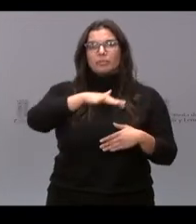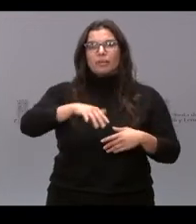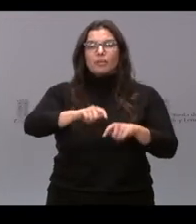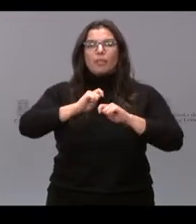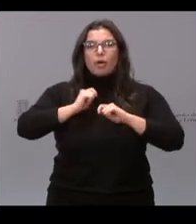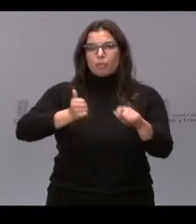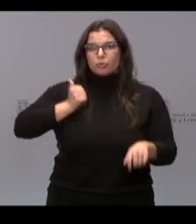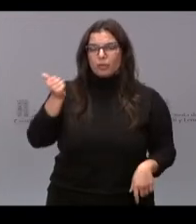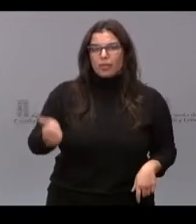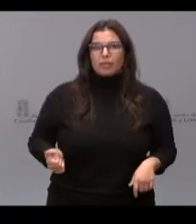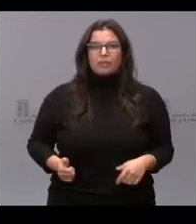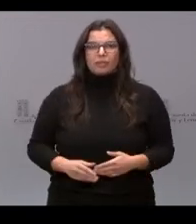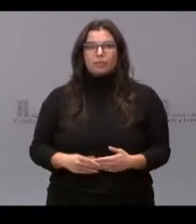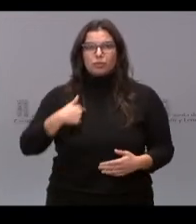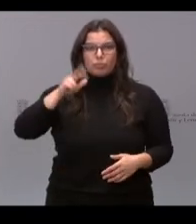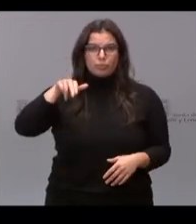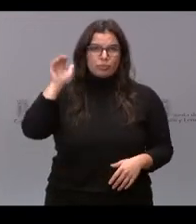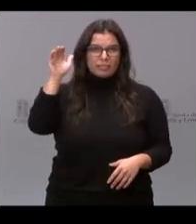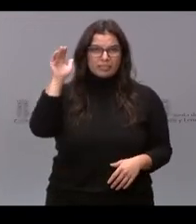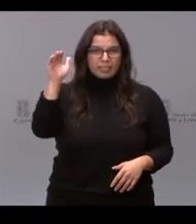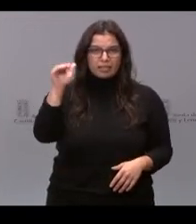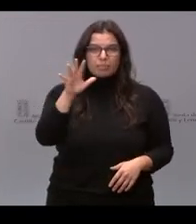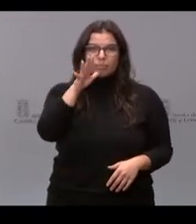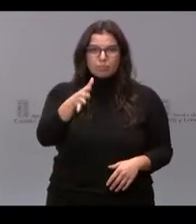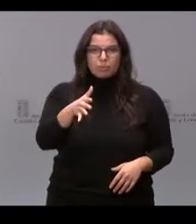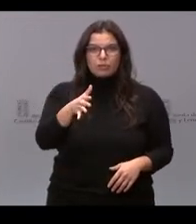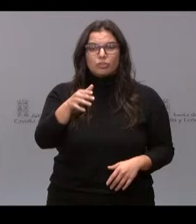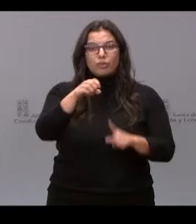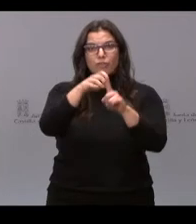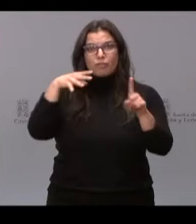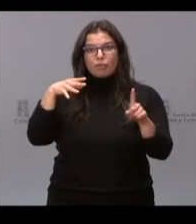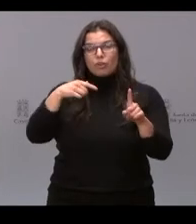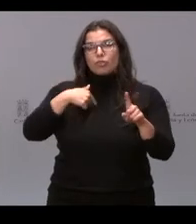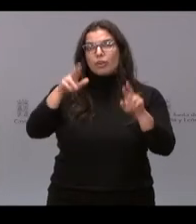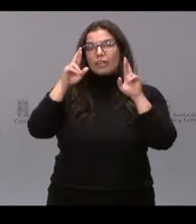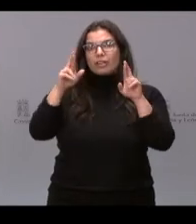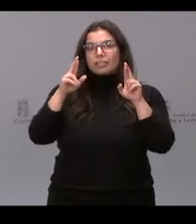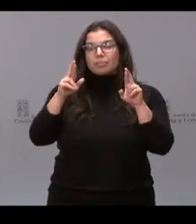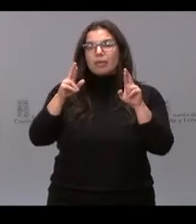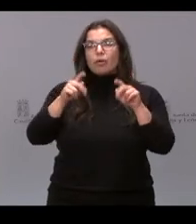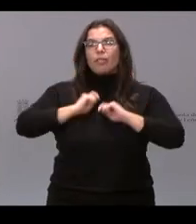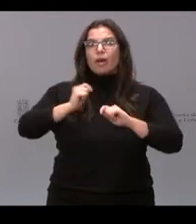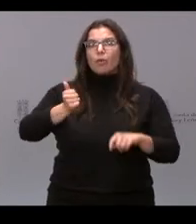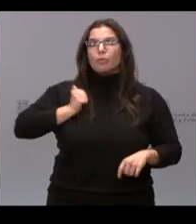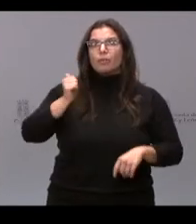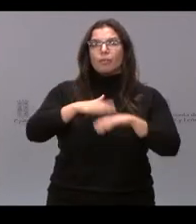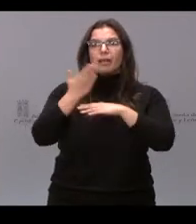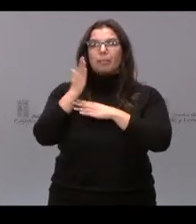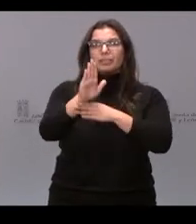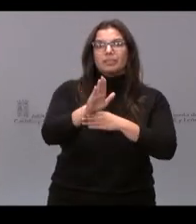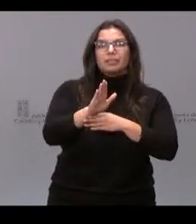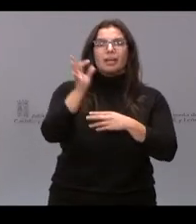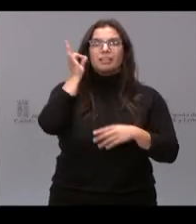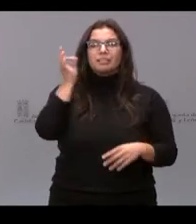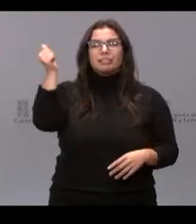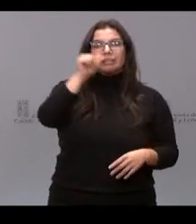Soy una chica extranjera, por eso, de este foro, espero poder tener la oportunidad de representar a chicos y chicas